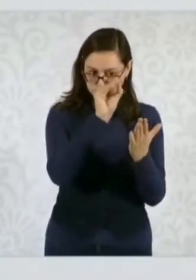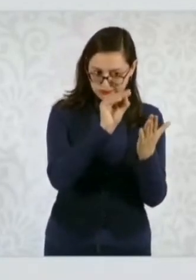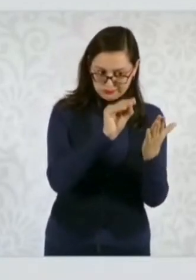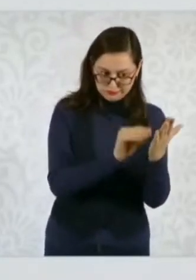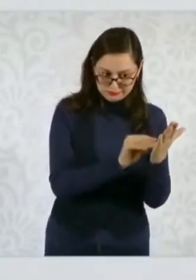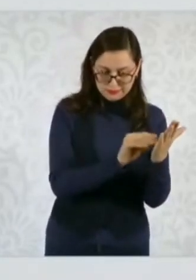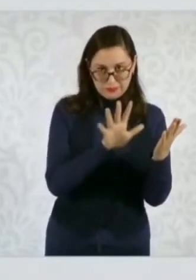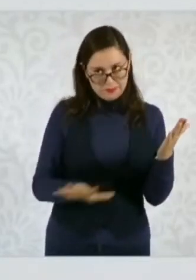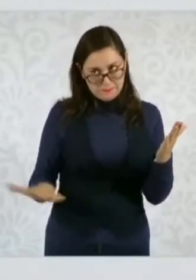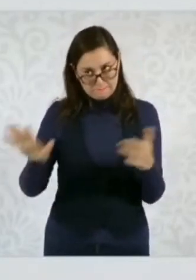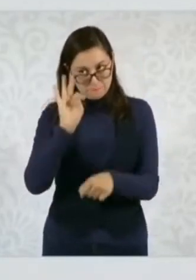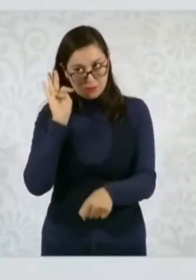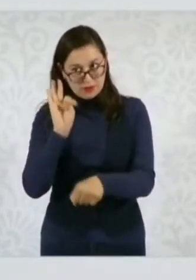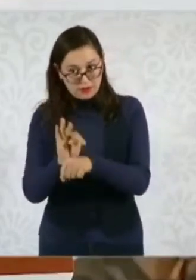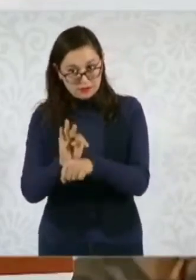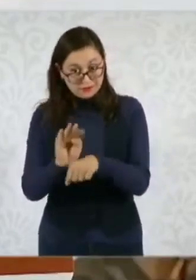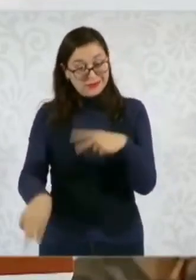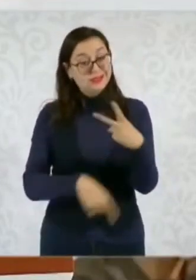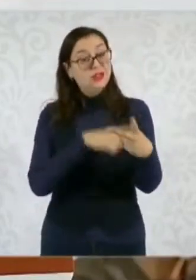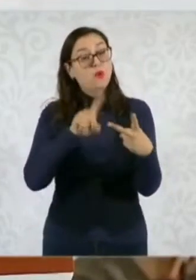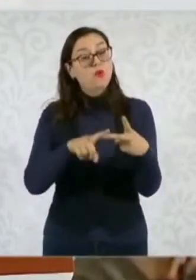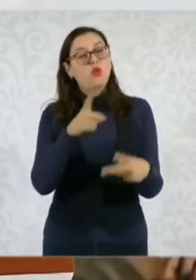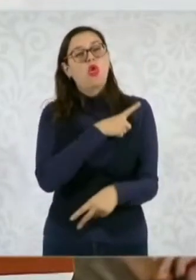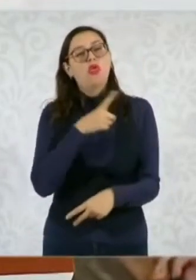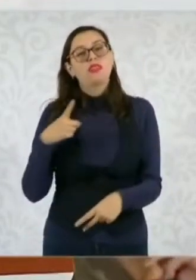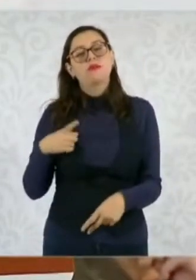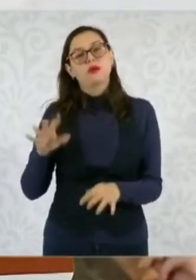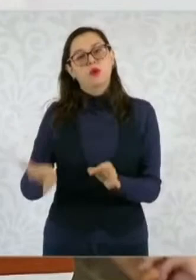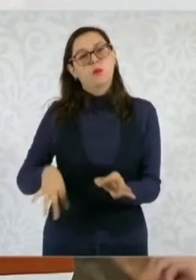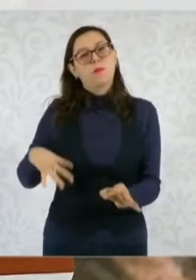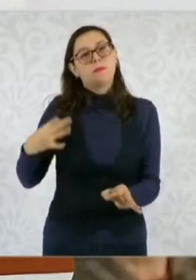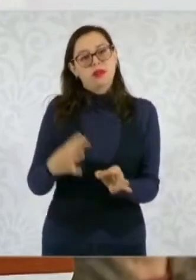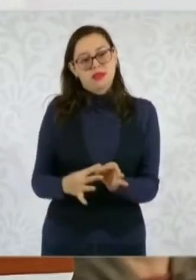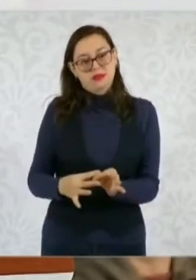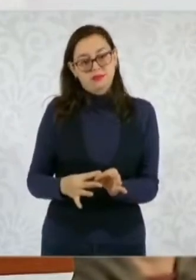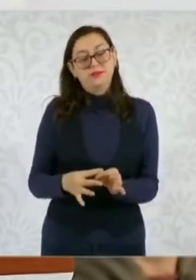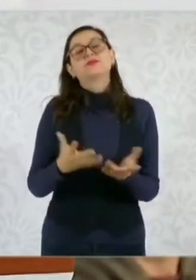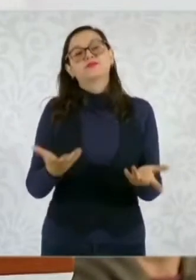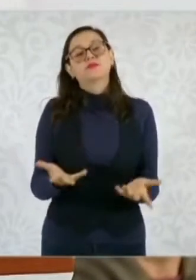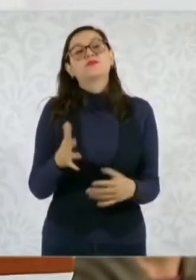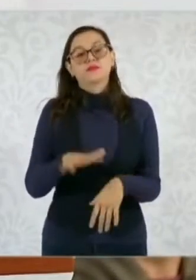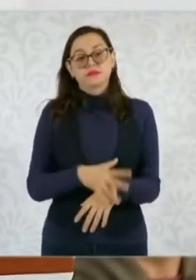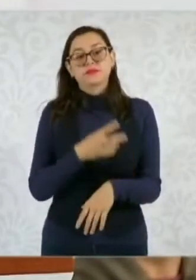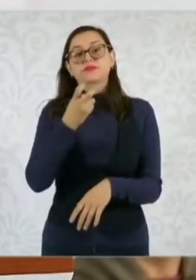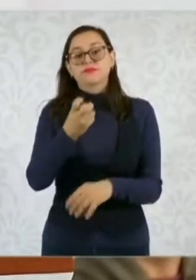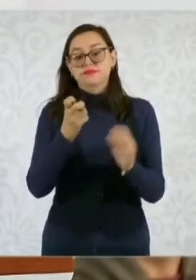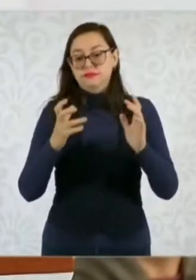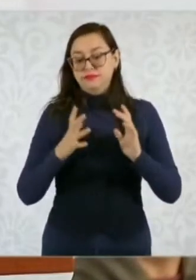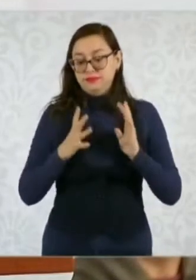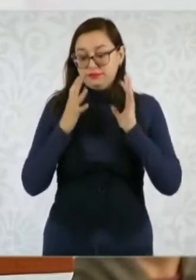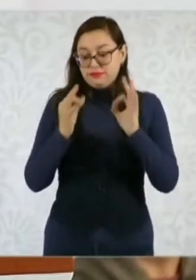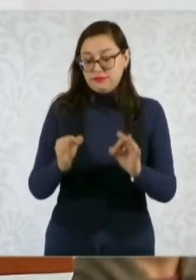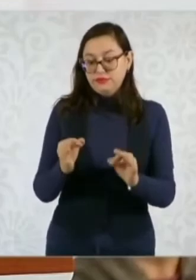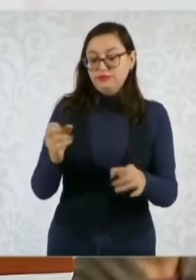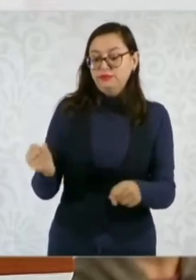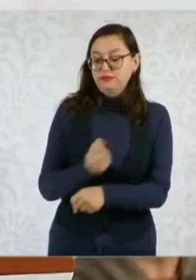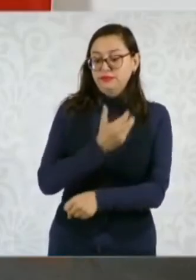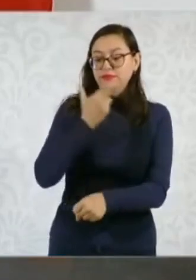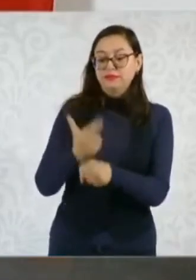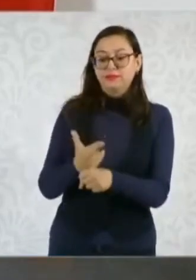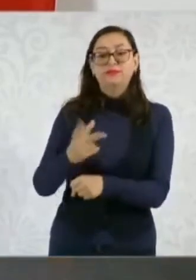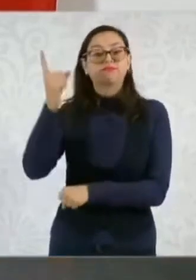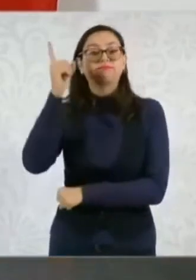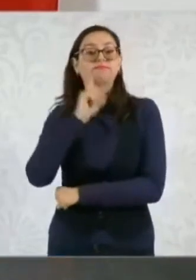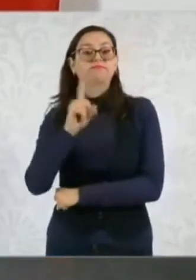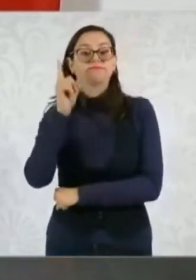leyes. Y ahí para eso estamos creando la Secretaría de las Mujeres, que no sólo es su trabajo, no sólo va a ser el trabajo